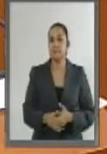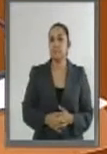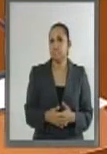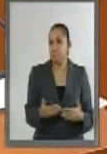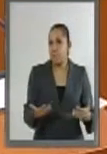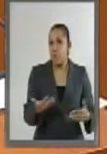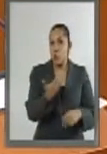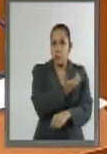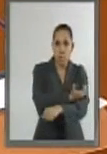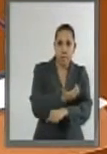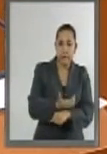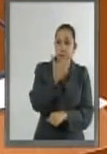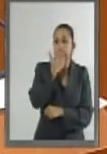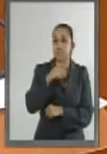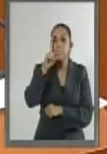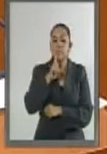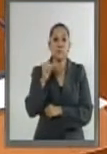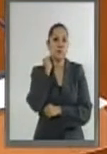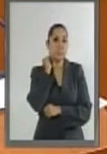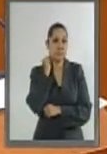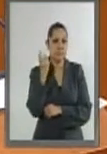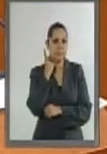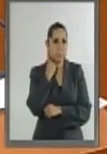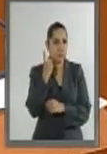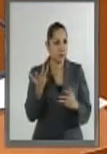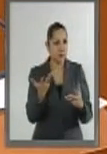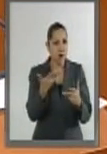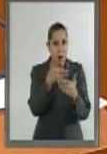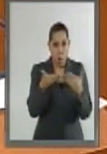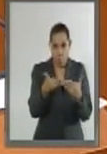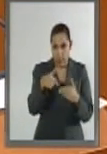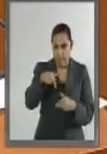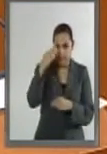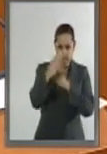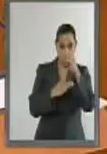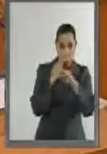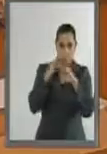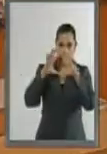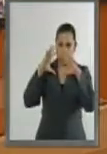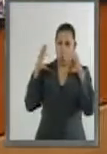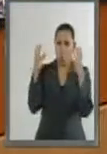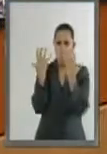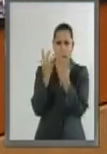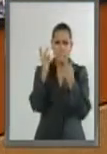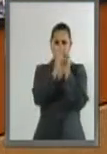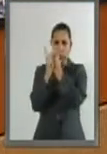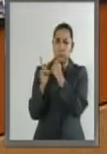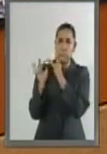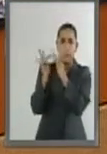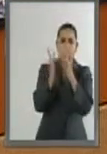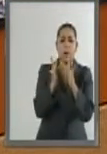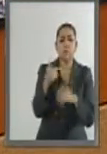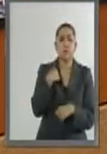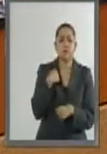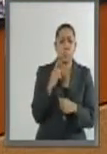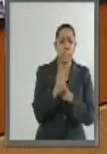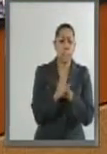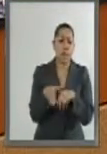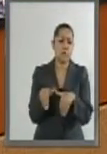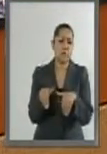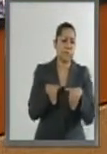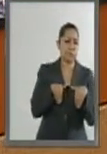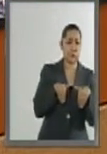hoy ningún país puede permanecer aislado del mundo. El comercio con el exterior y la cooperación son